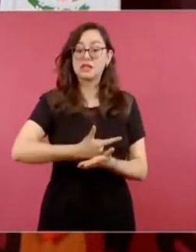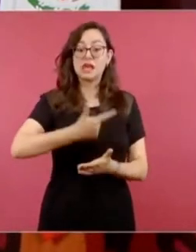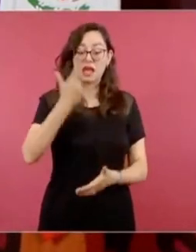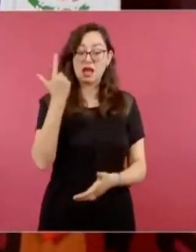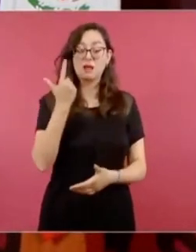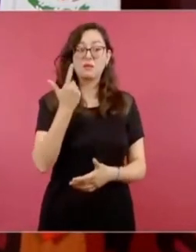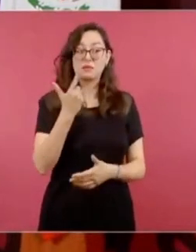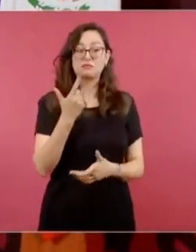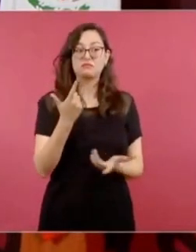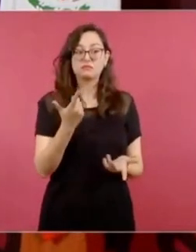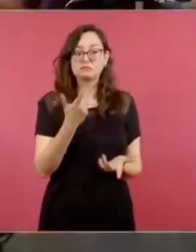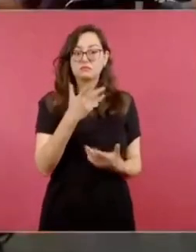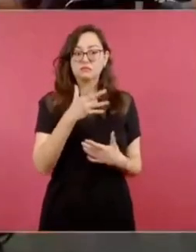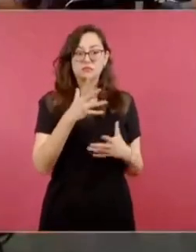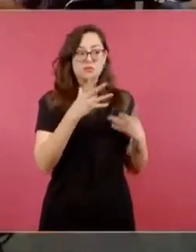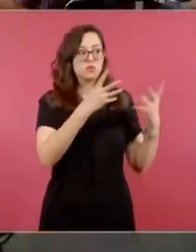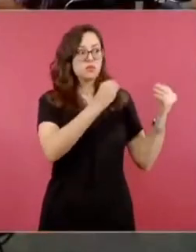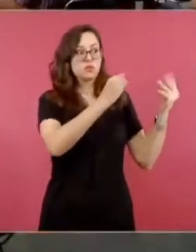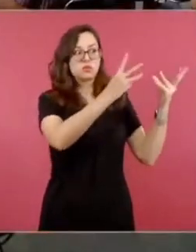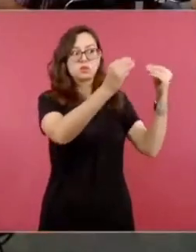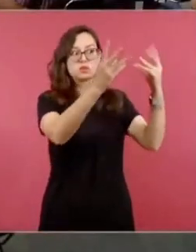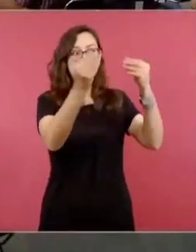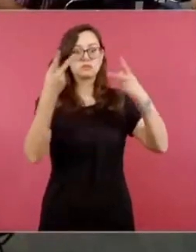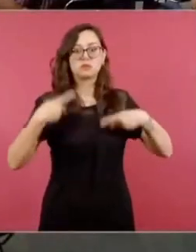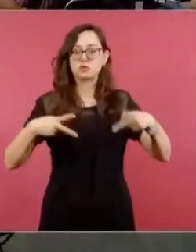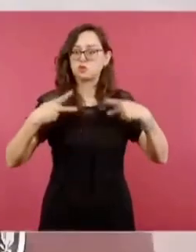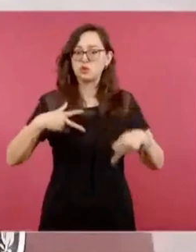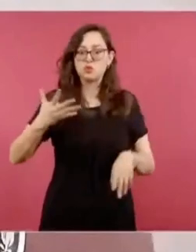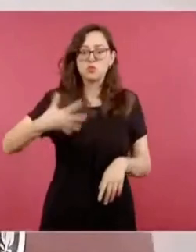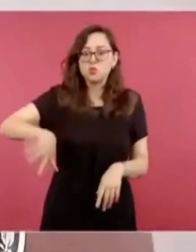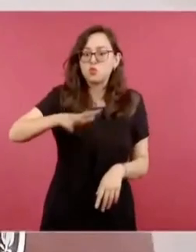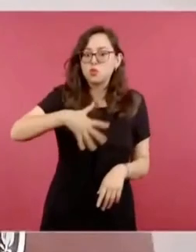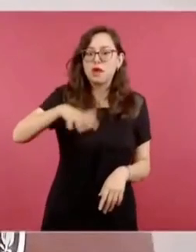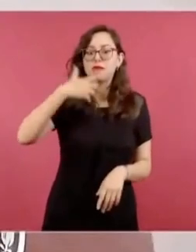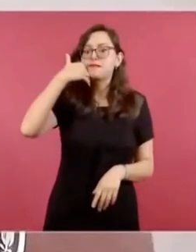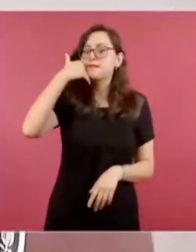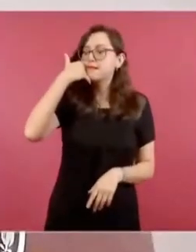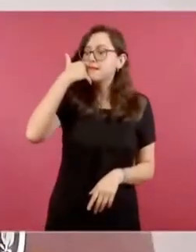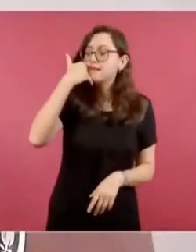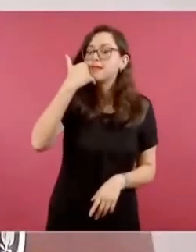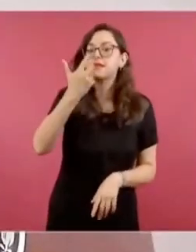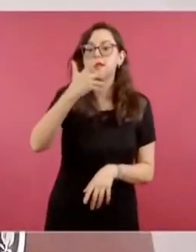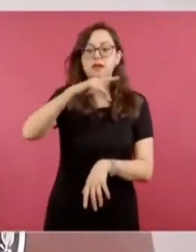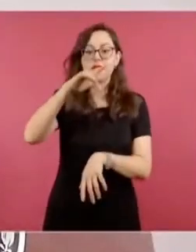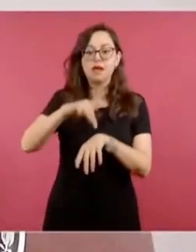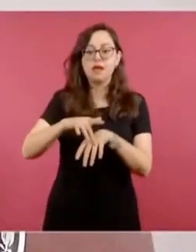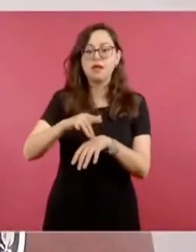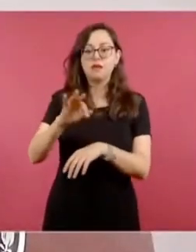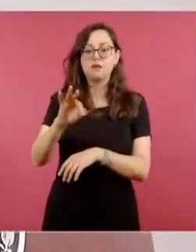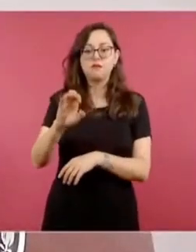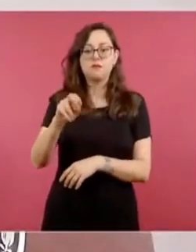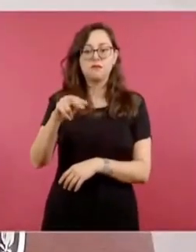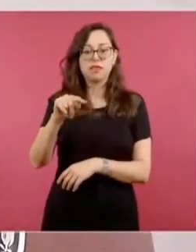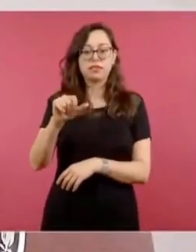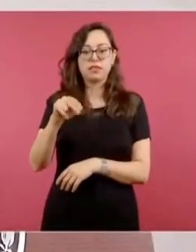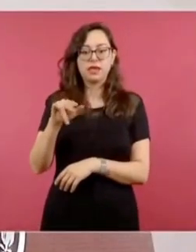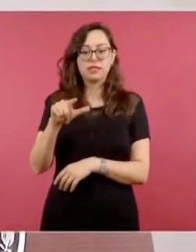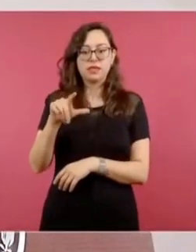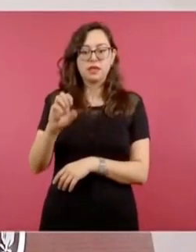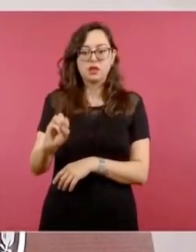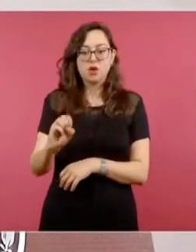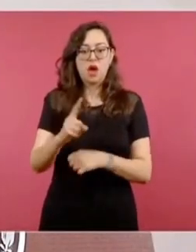consumo del fentanilo, y están perdiendo la vida 100 mil jóvenes cada año.